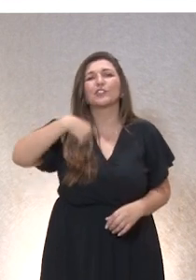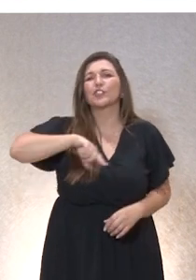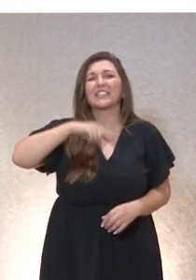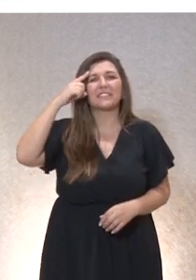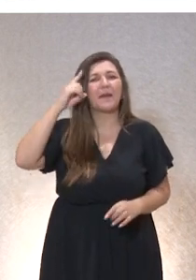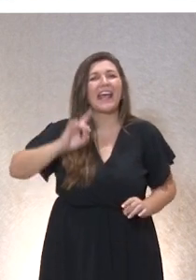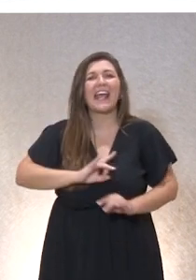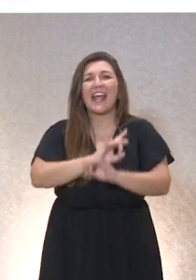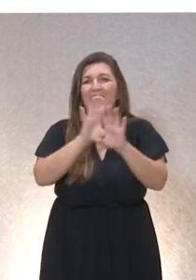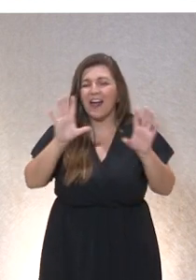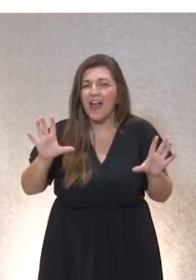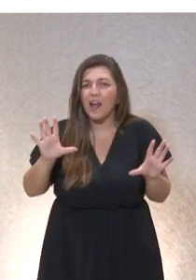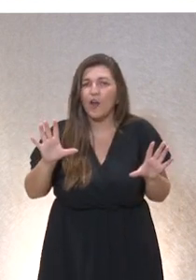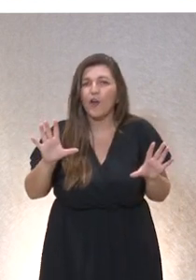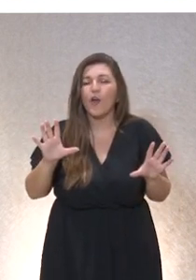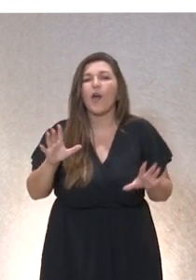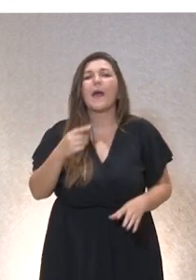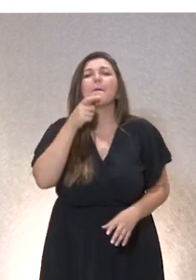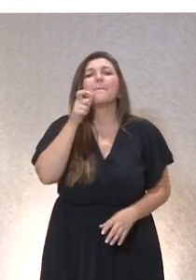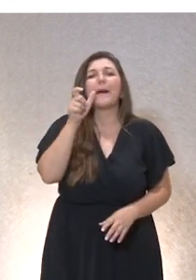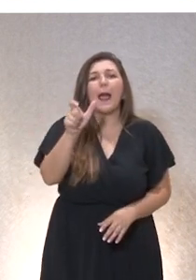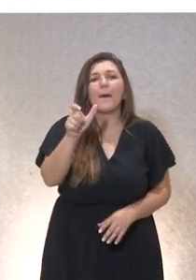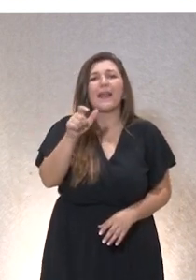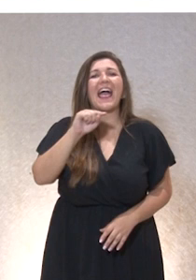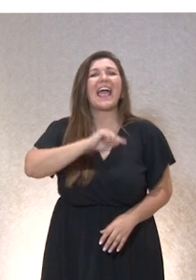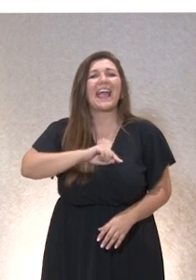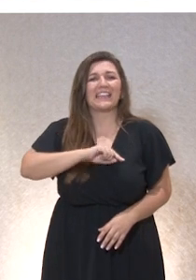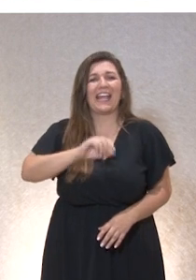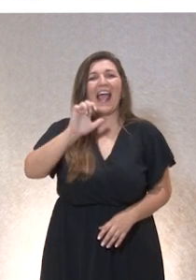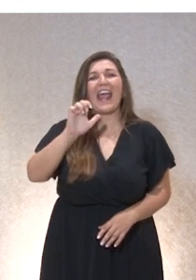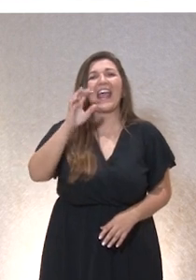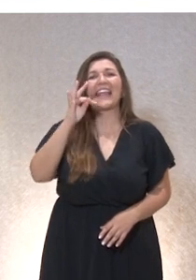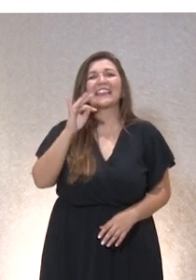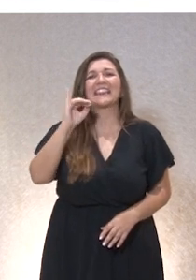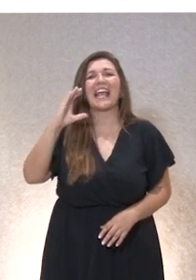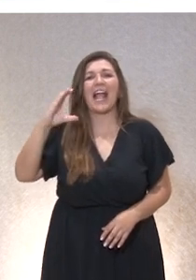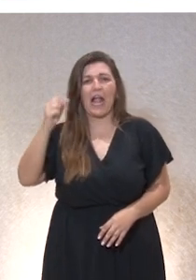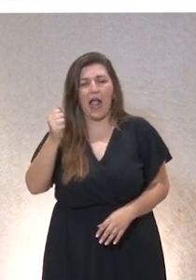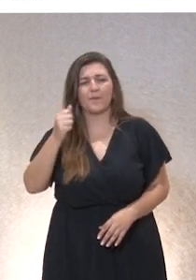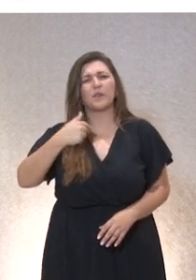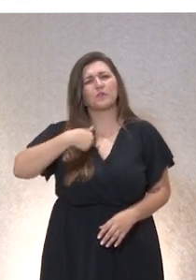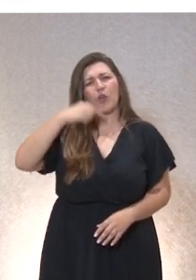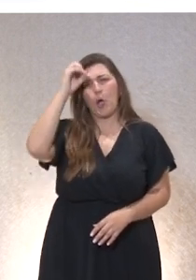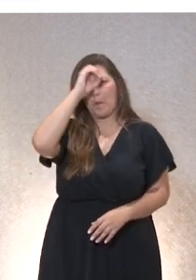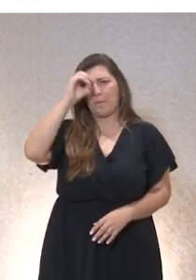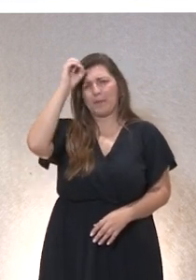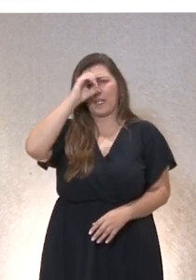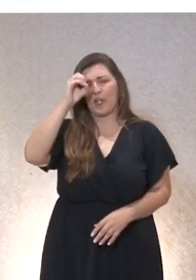qué estamos diciendo cuando decimos ética. A mi juicio, cuando hablamos de la ética, estamos